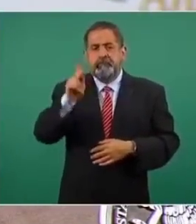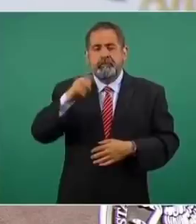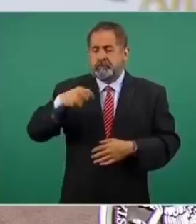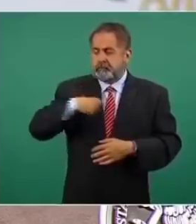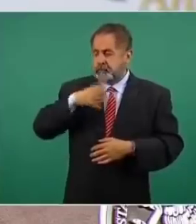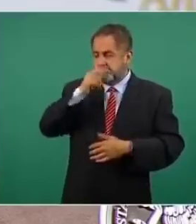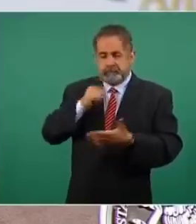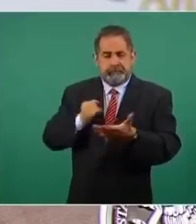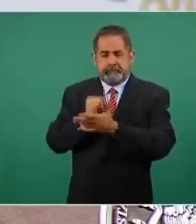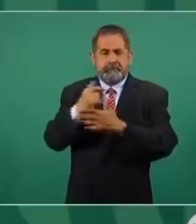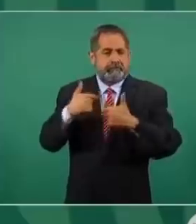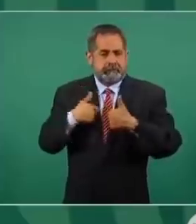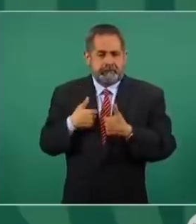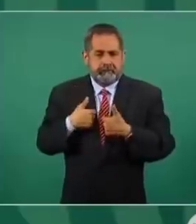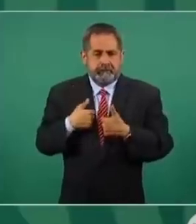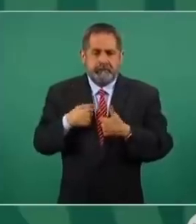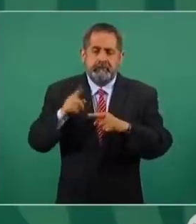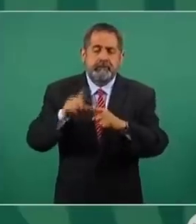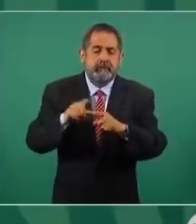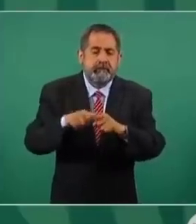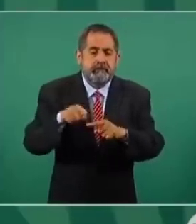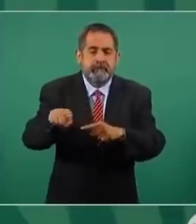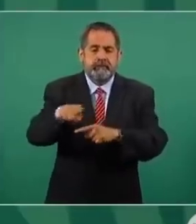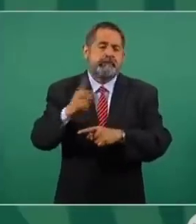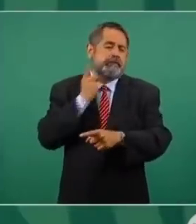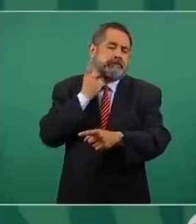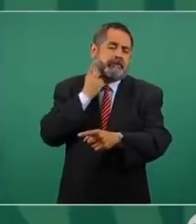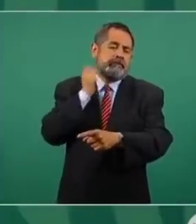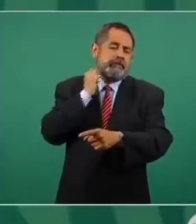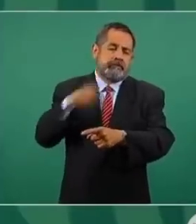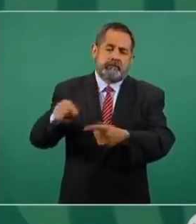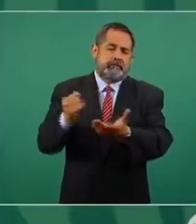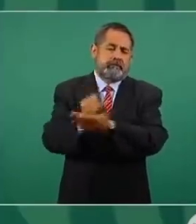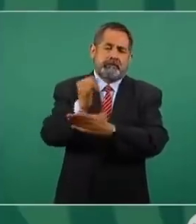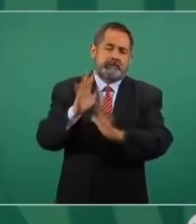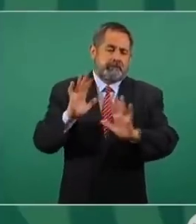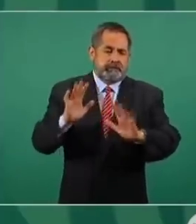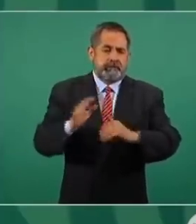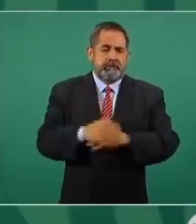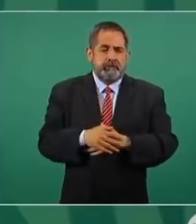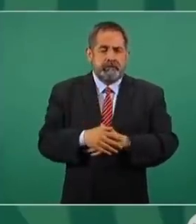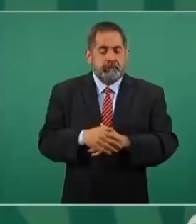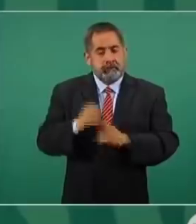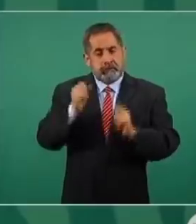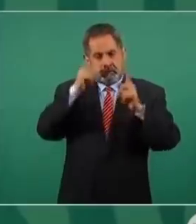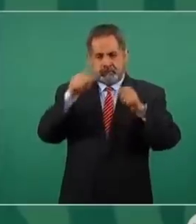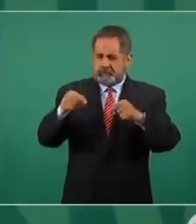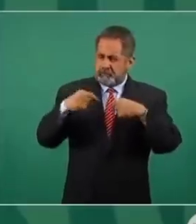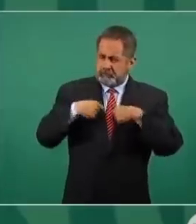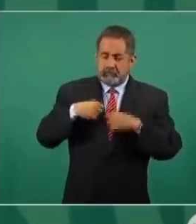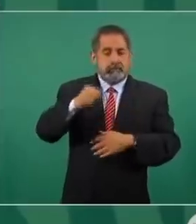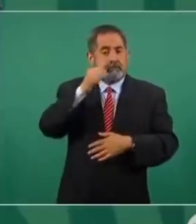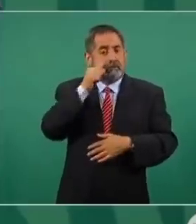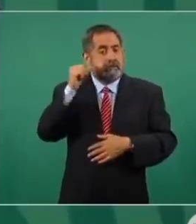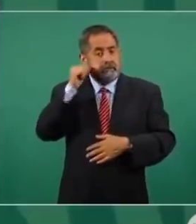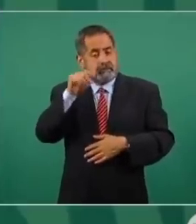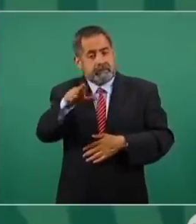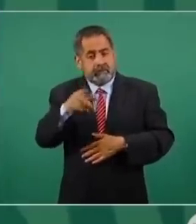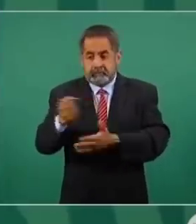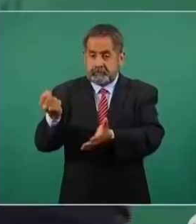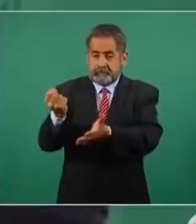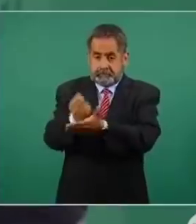decidir van a ser los legisladores me llamó mucho la atención porque ayer que se